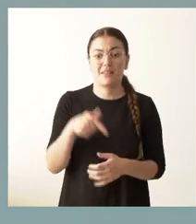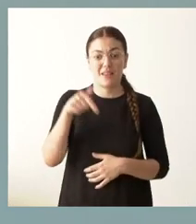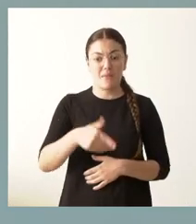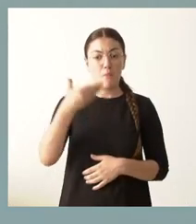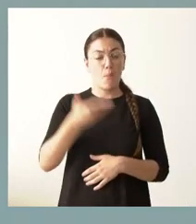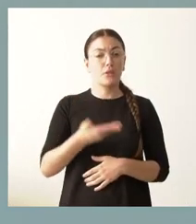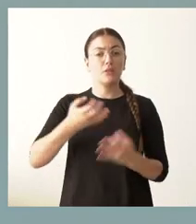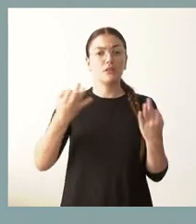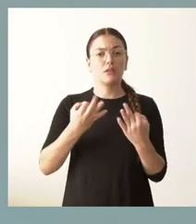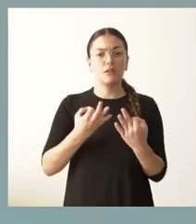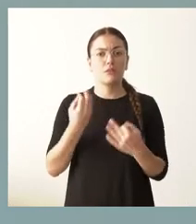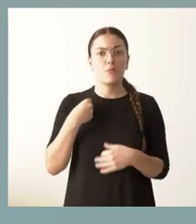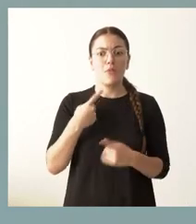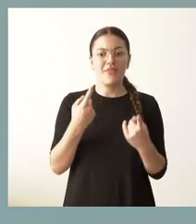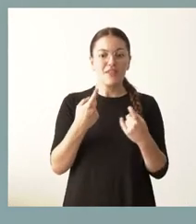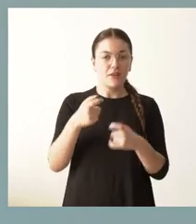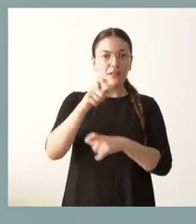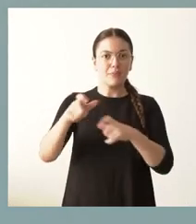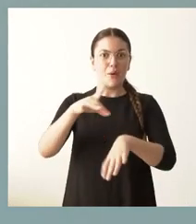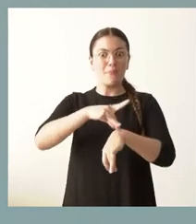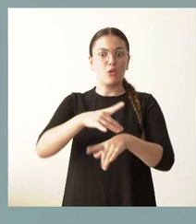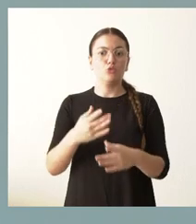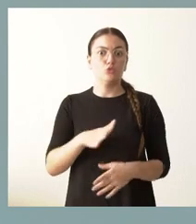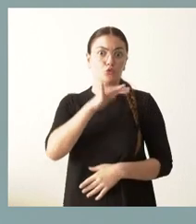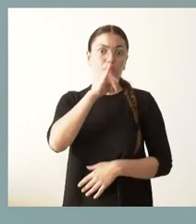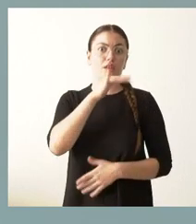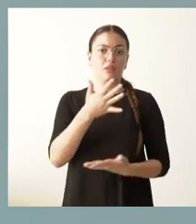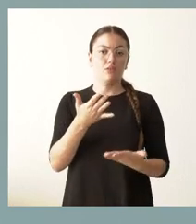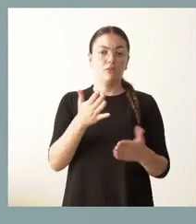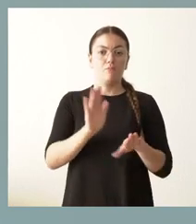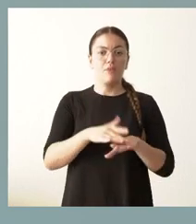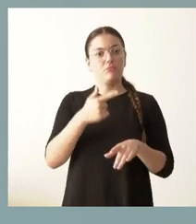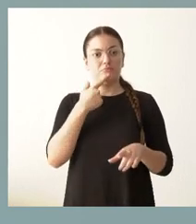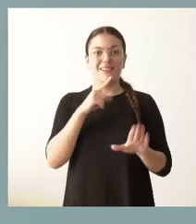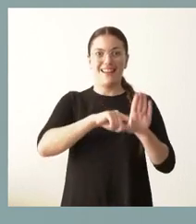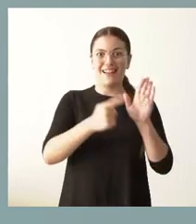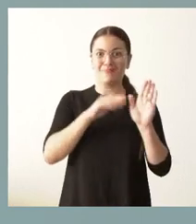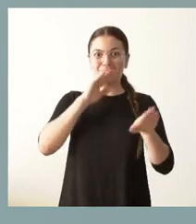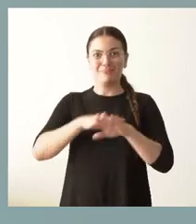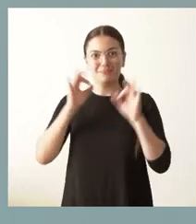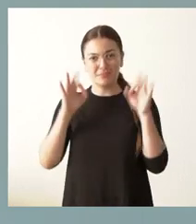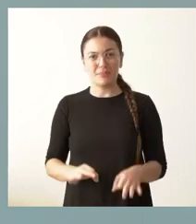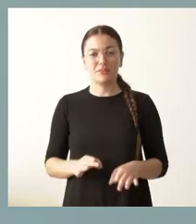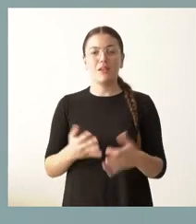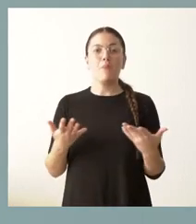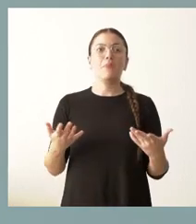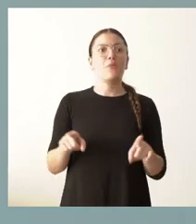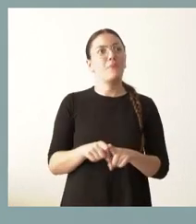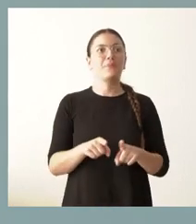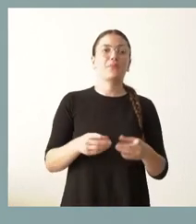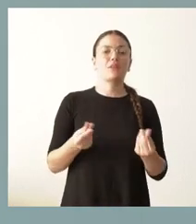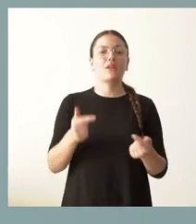disponer de los profesionales sanitarios suficientes para que esto fuera una realidad, pero no es una comunidad autónoma